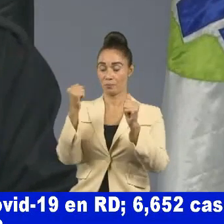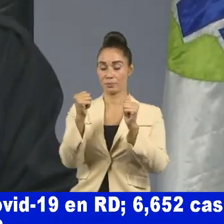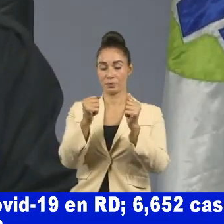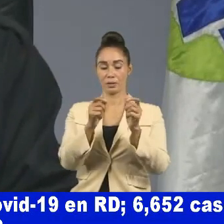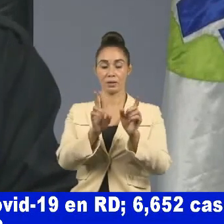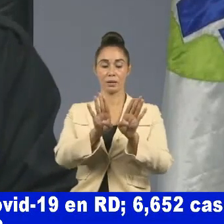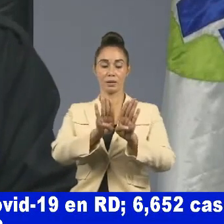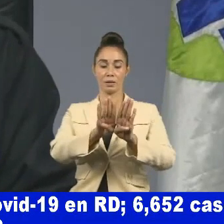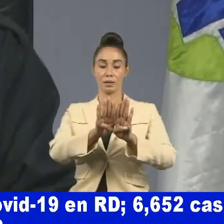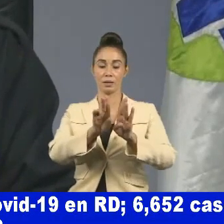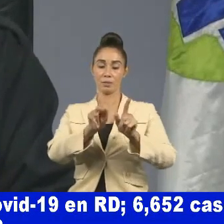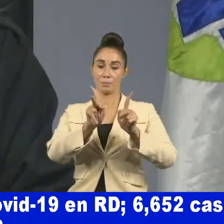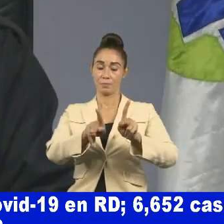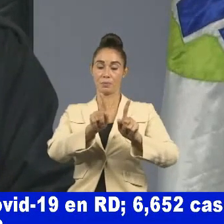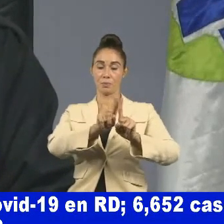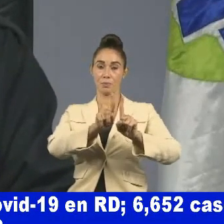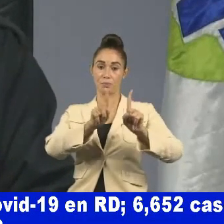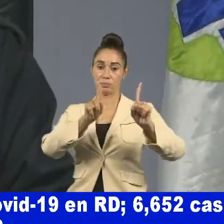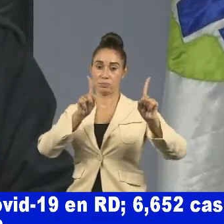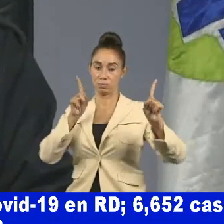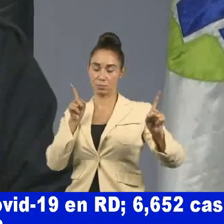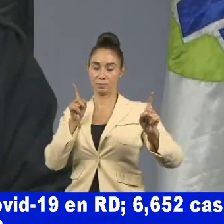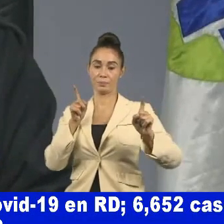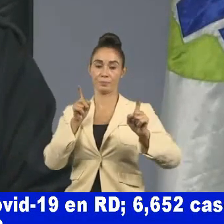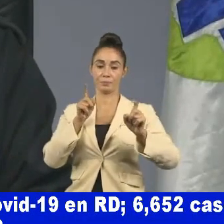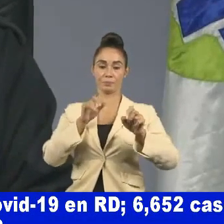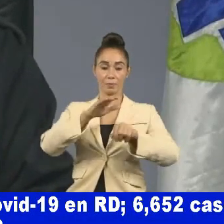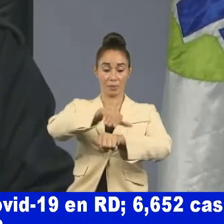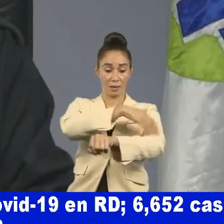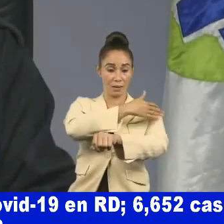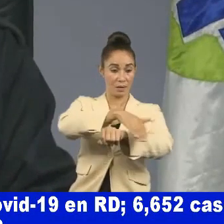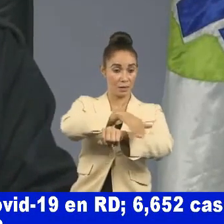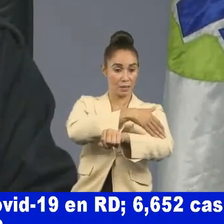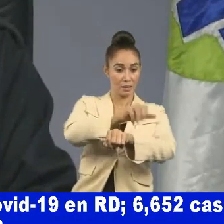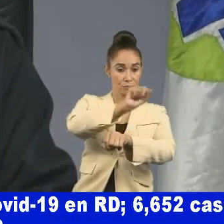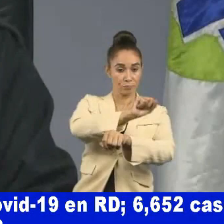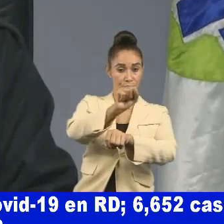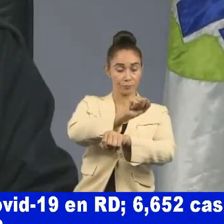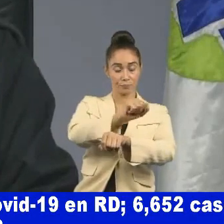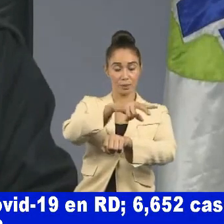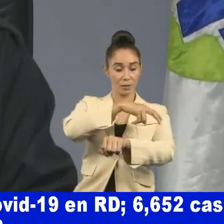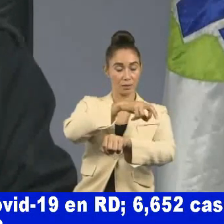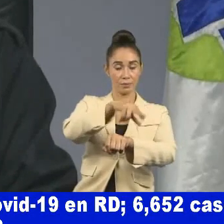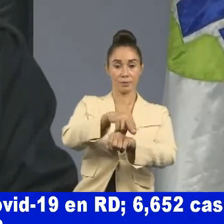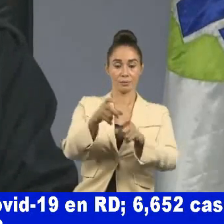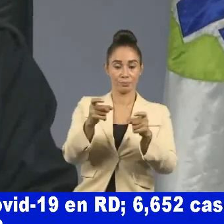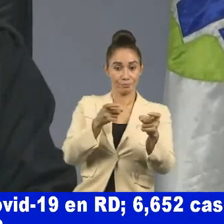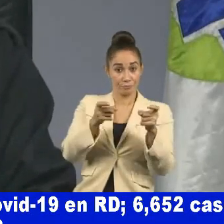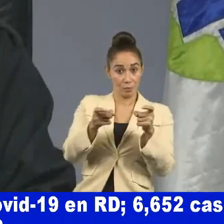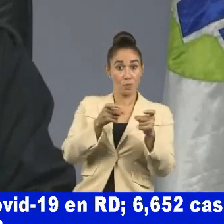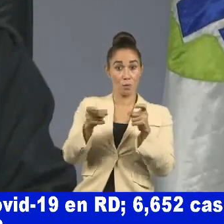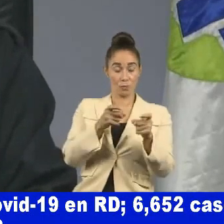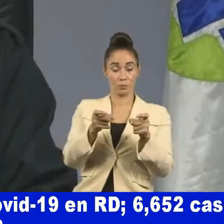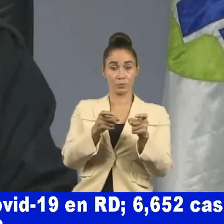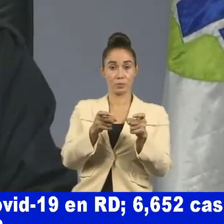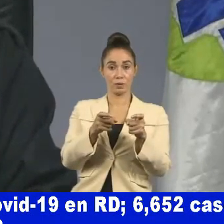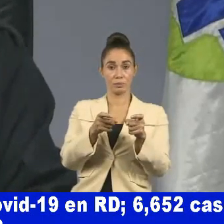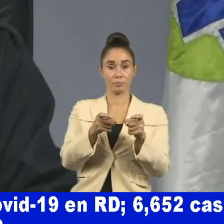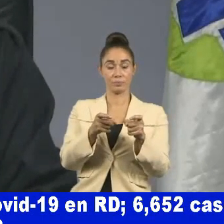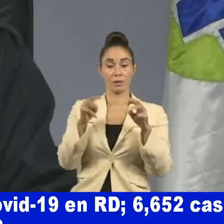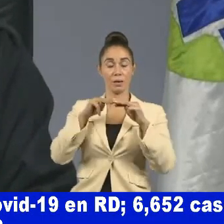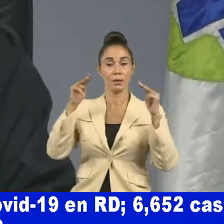limitación de tránsito, etc., que ya han sido expuestas por la prensa nacional y por el ministro de la